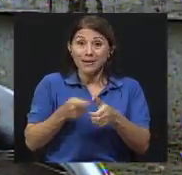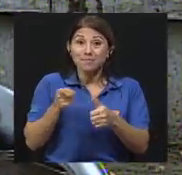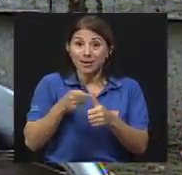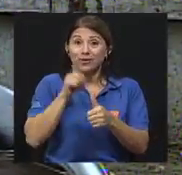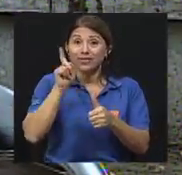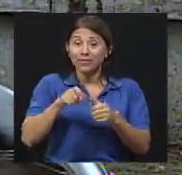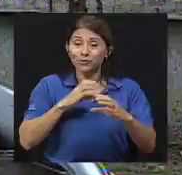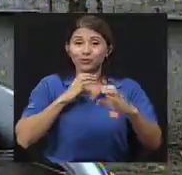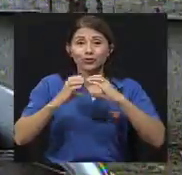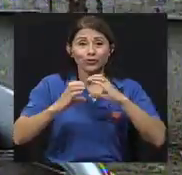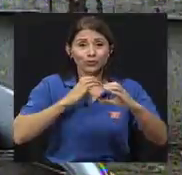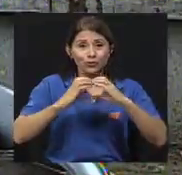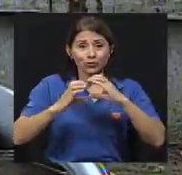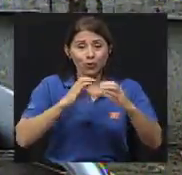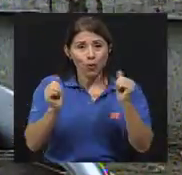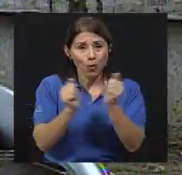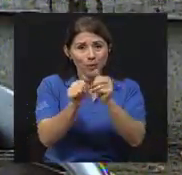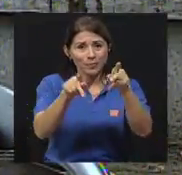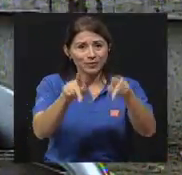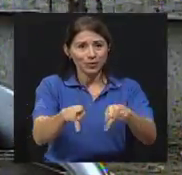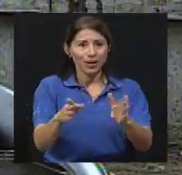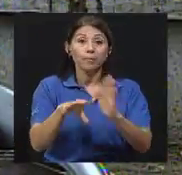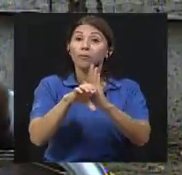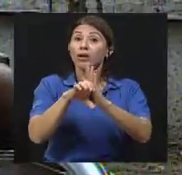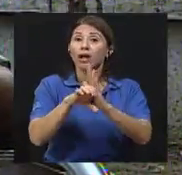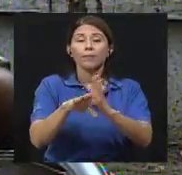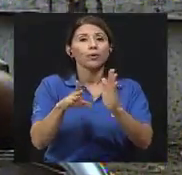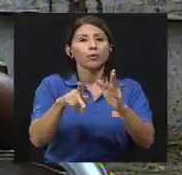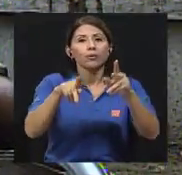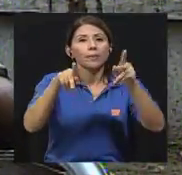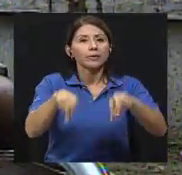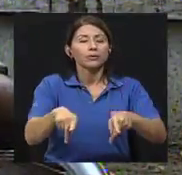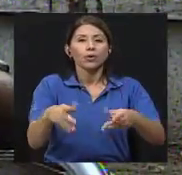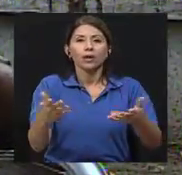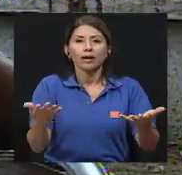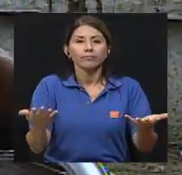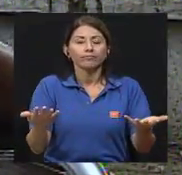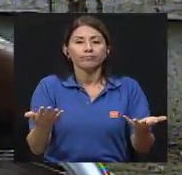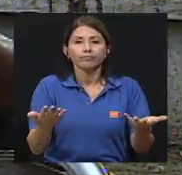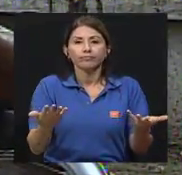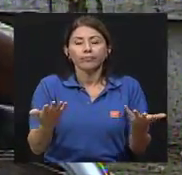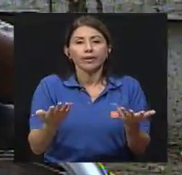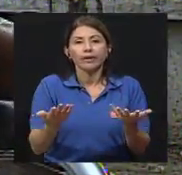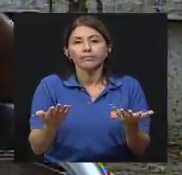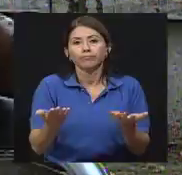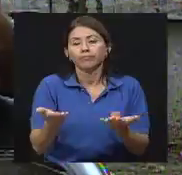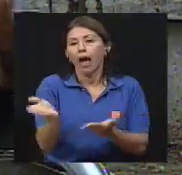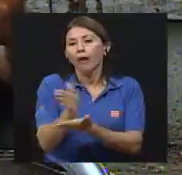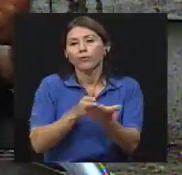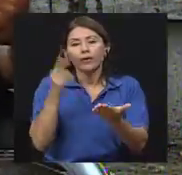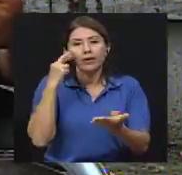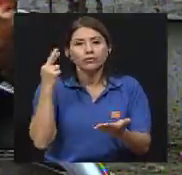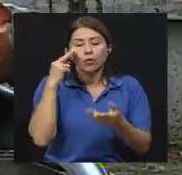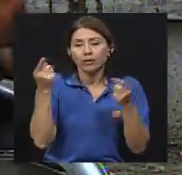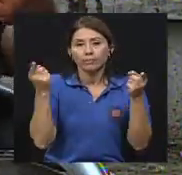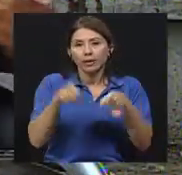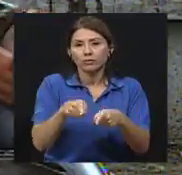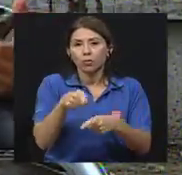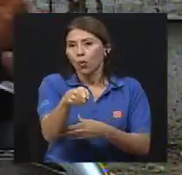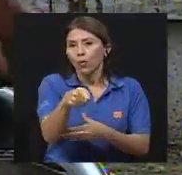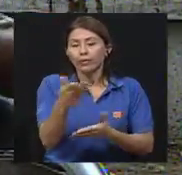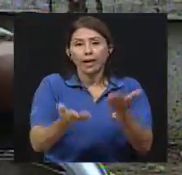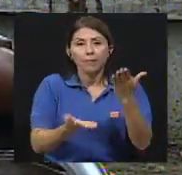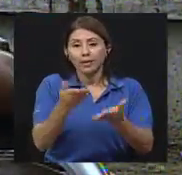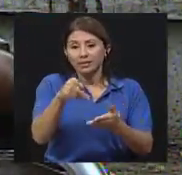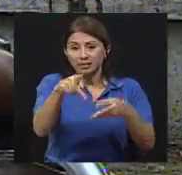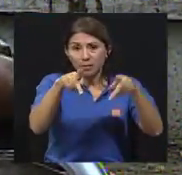primero esos canales de comunicación. Con, digamos, con una persona que, por ejemplo, no tiene, por algún, ya sea por una